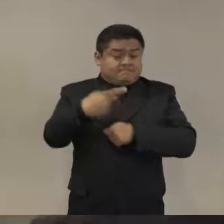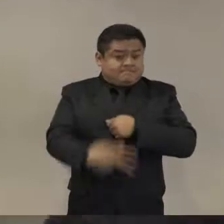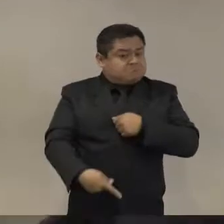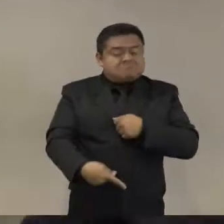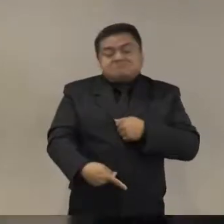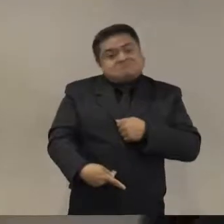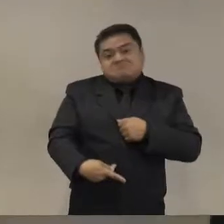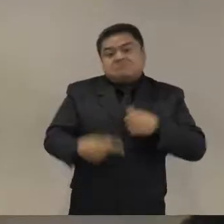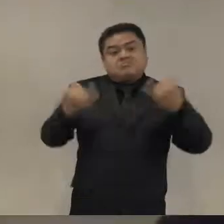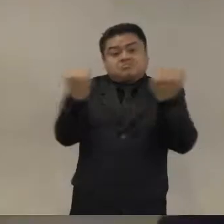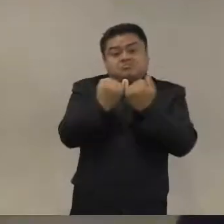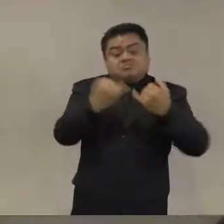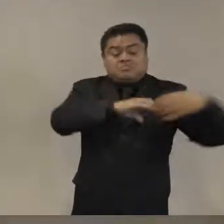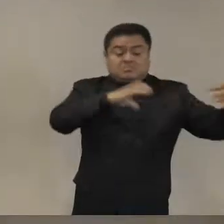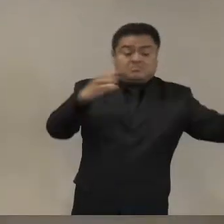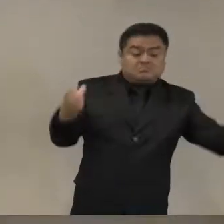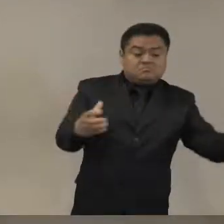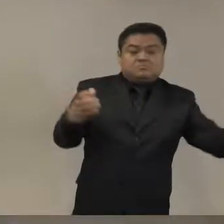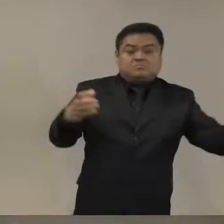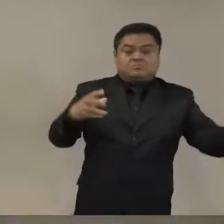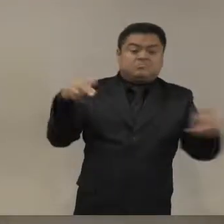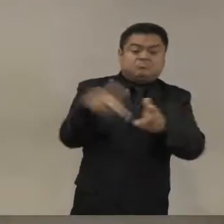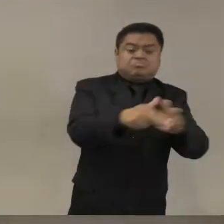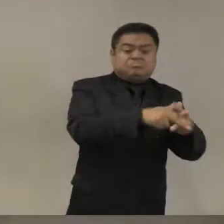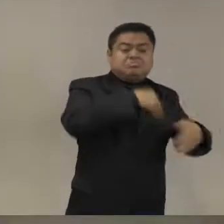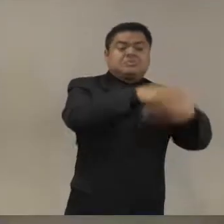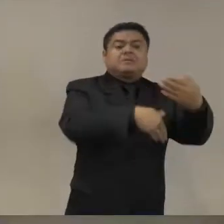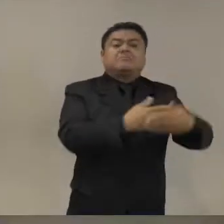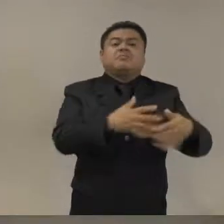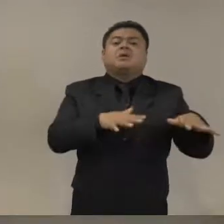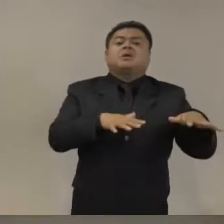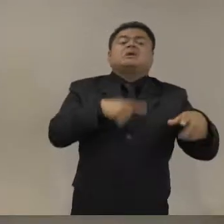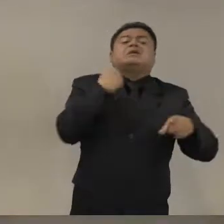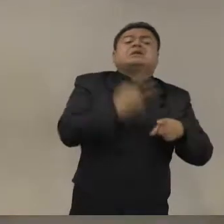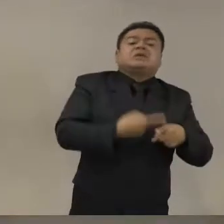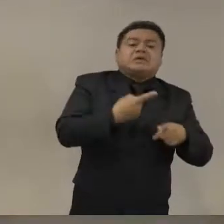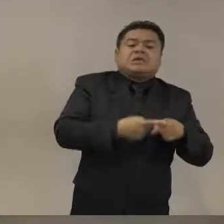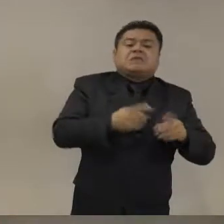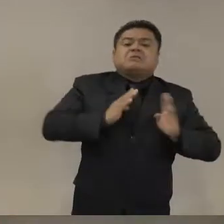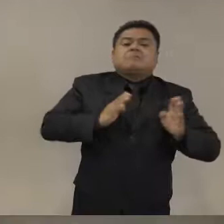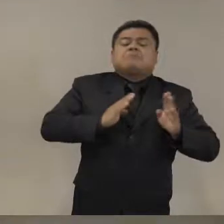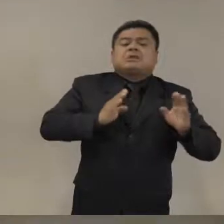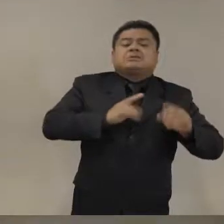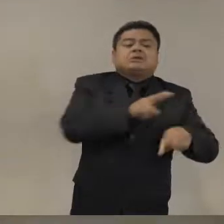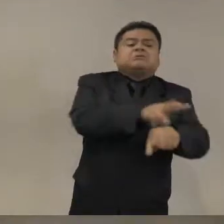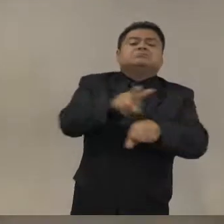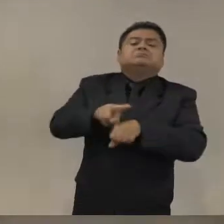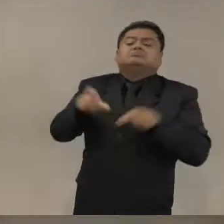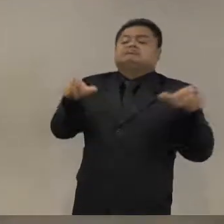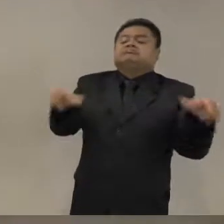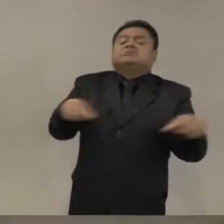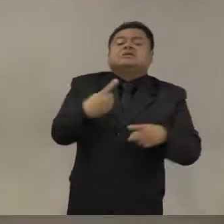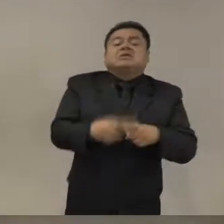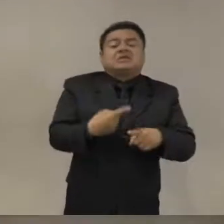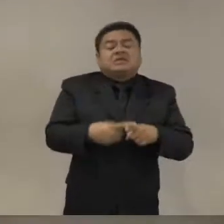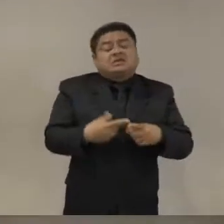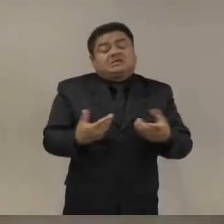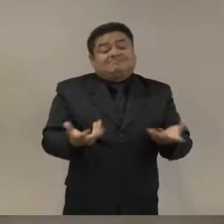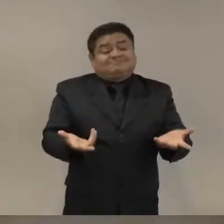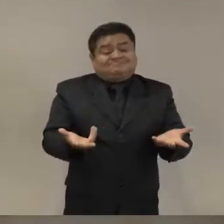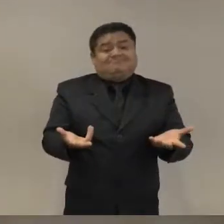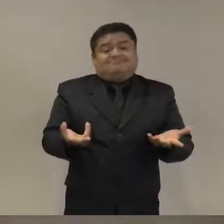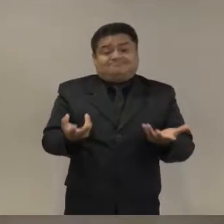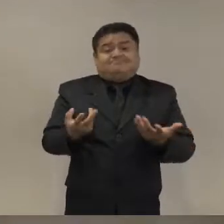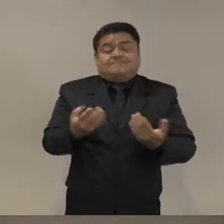Y también a propósito, y por entropía, se están creando más y más fuerzas híbridas, como